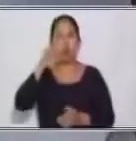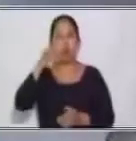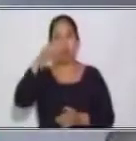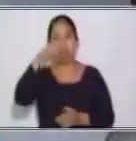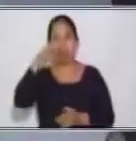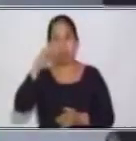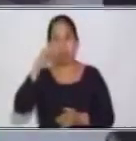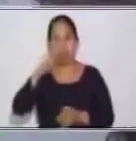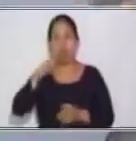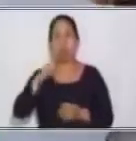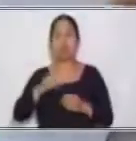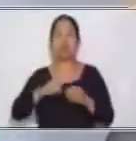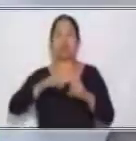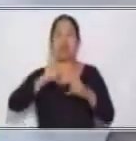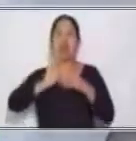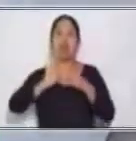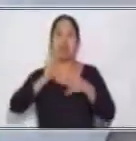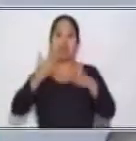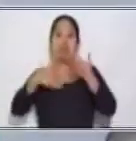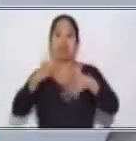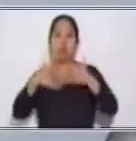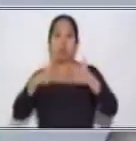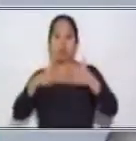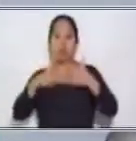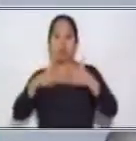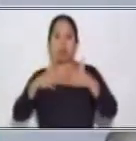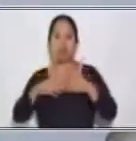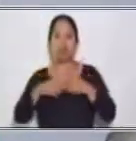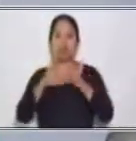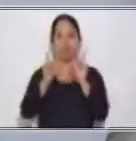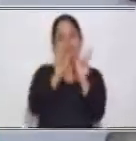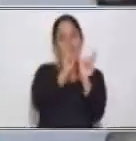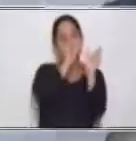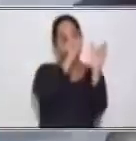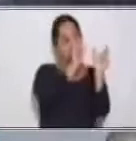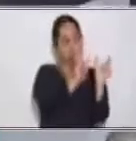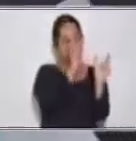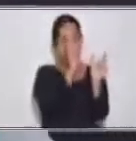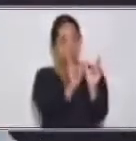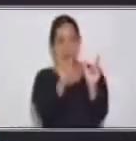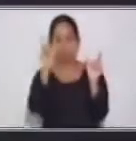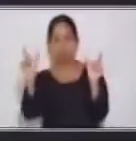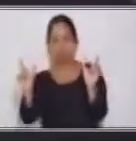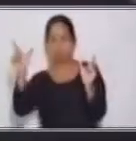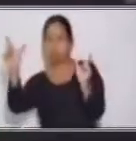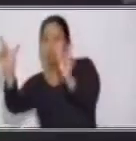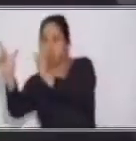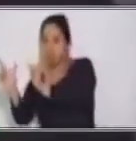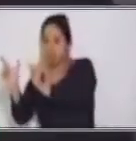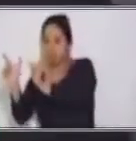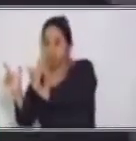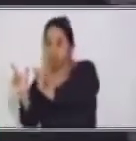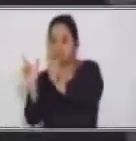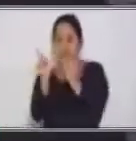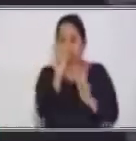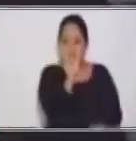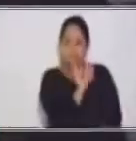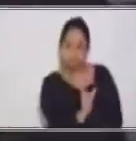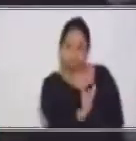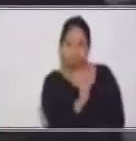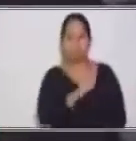interpretación de lengua de señas. Entonces, vamos a colocar lo siguiente. La interpretación,